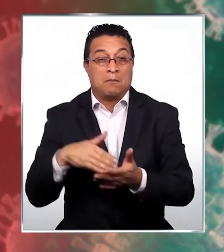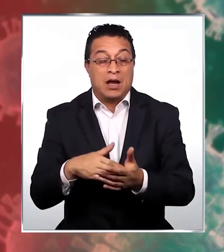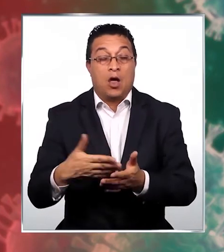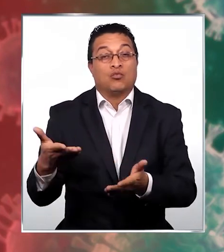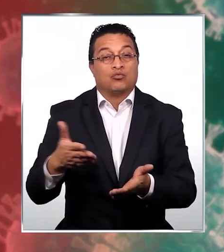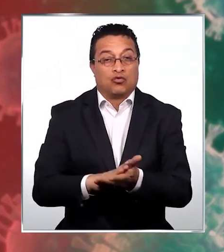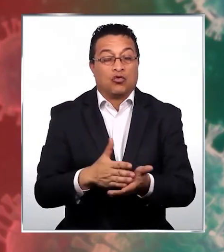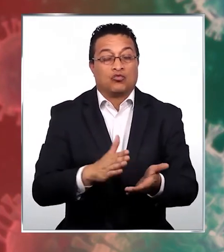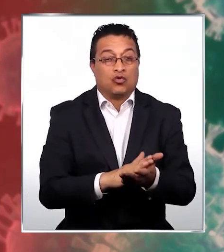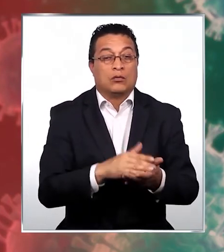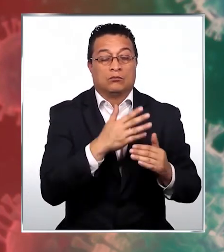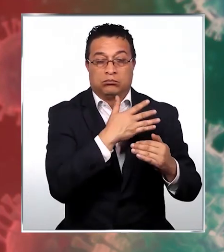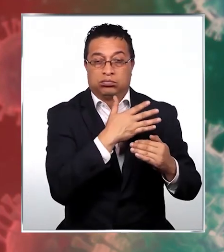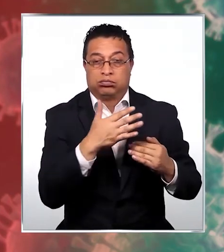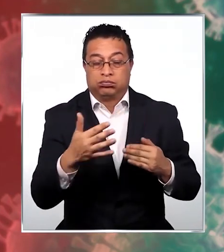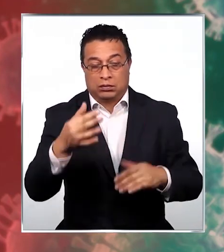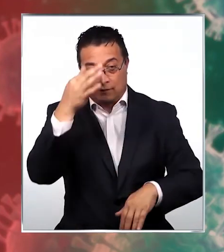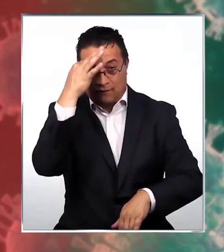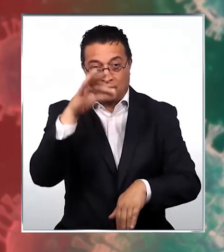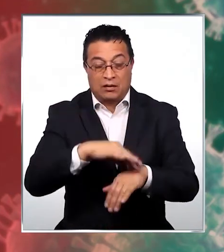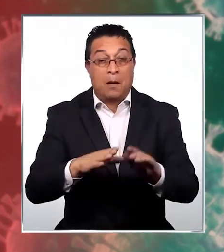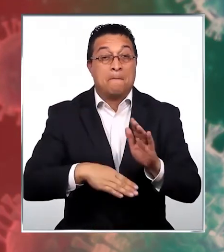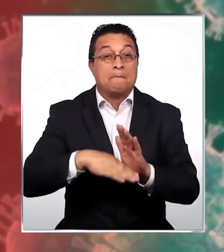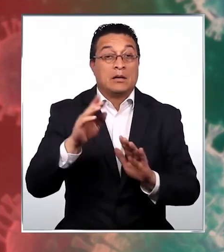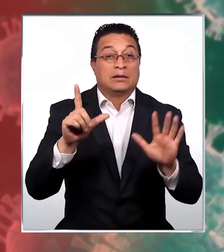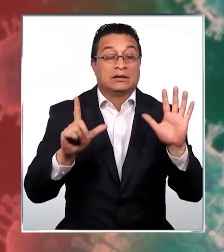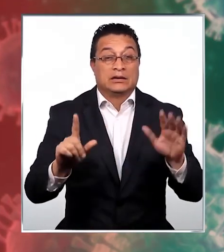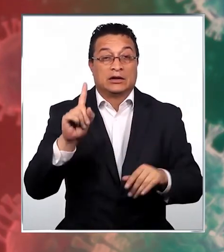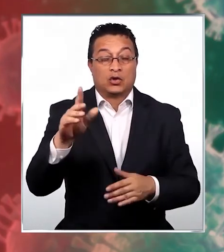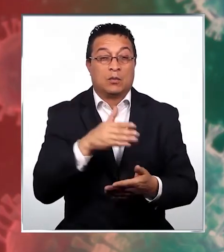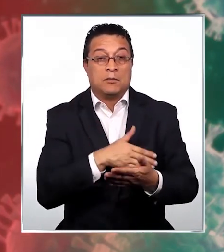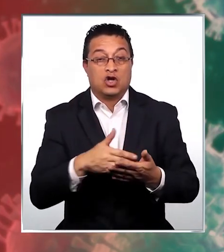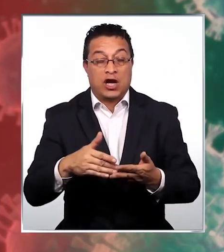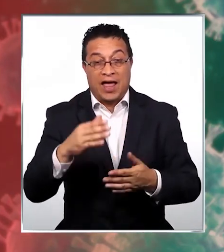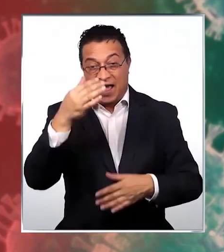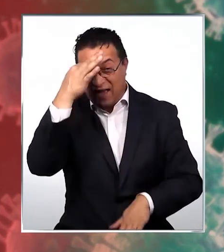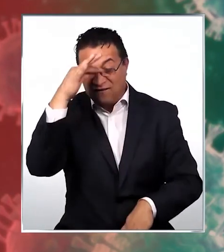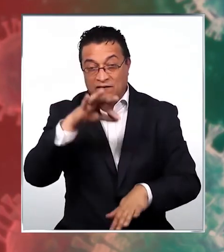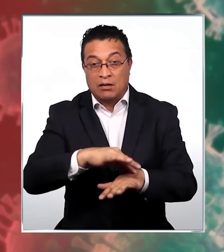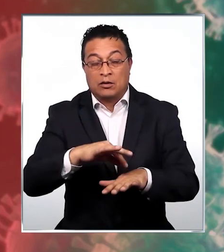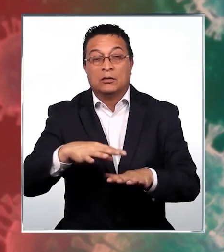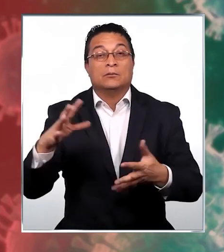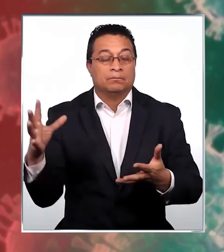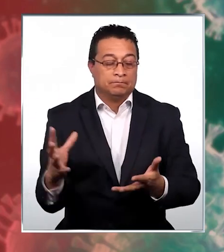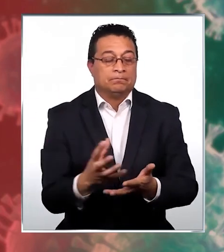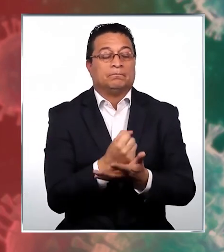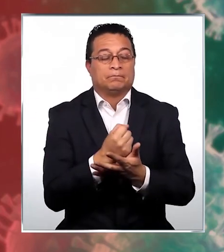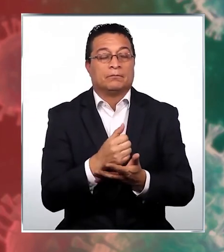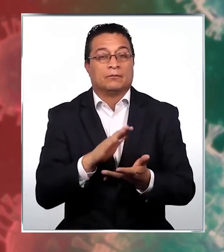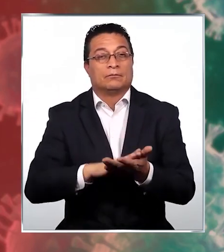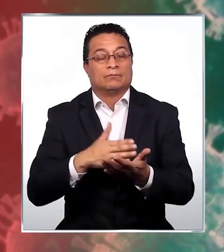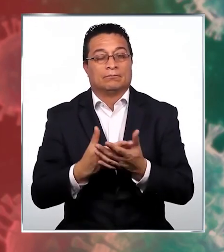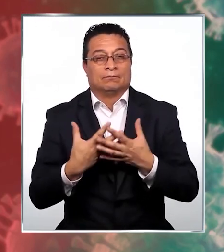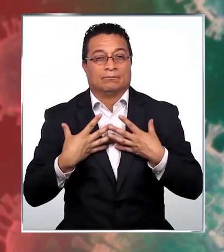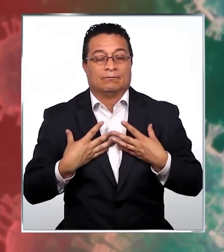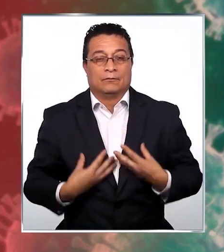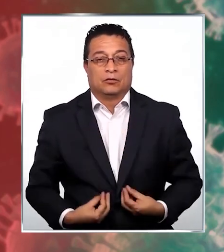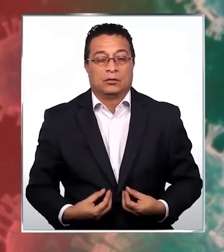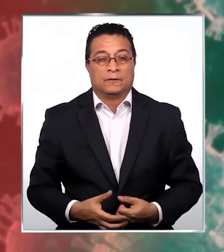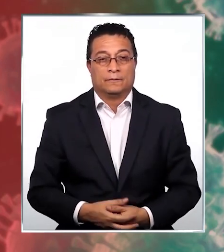han fallecido durante esta pandemia. Y más de 71 millones de enfermos han logrado recuperar su salud.